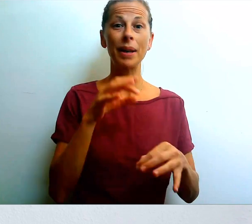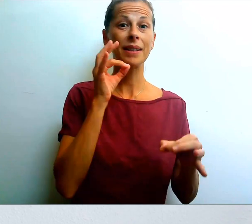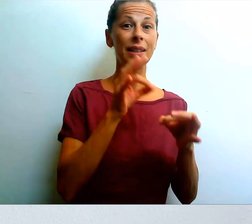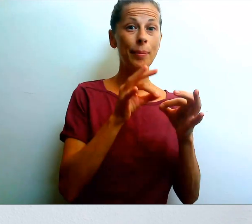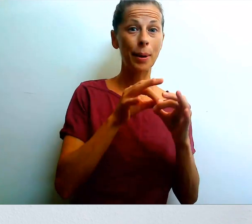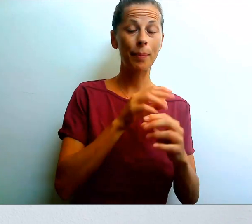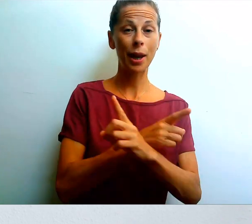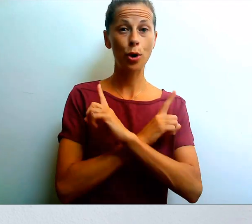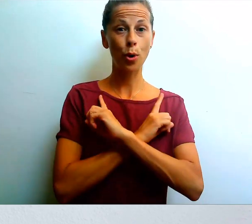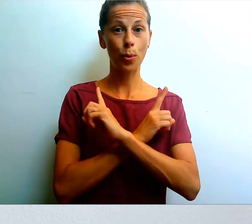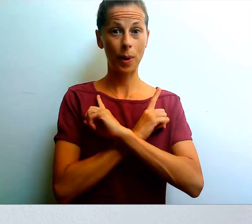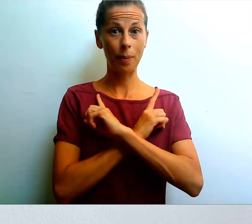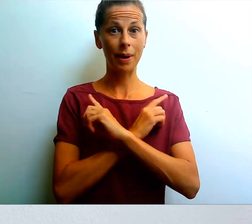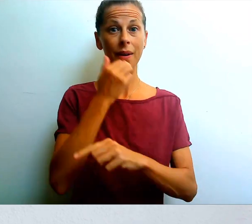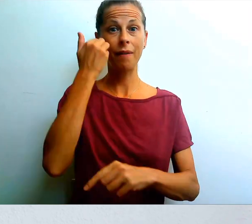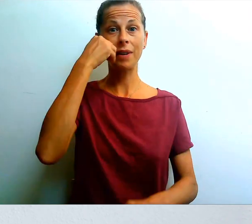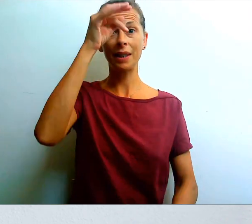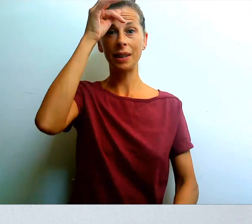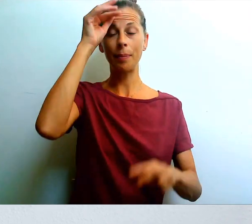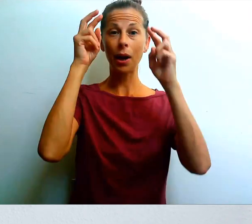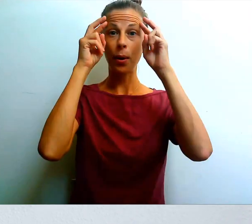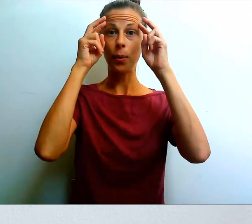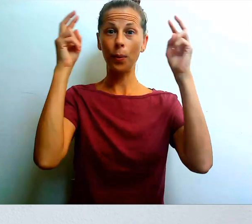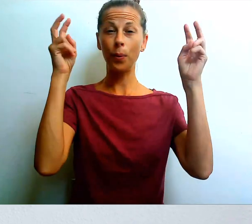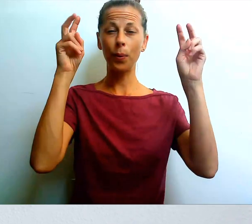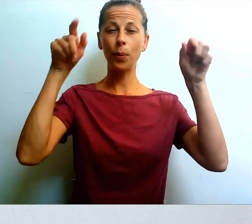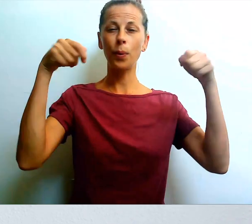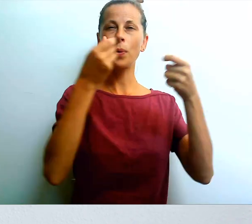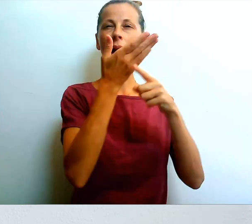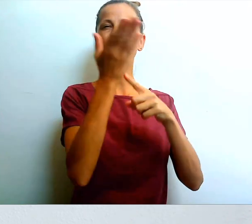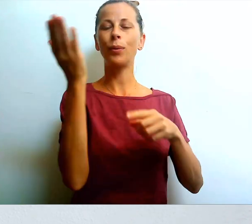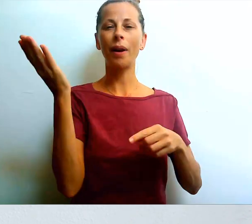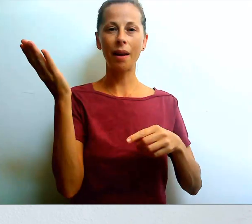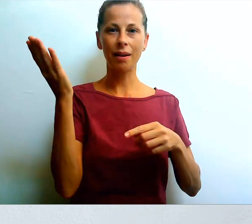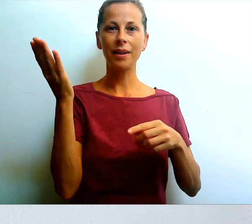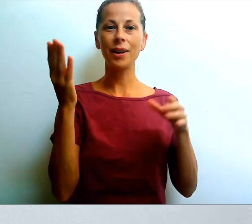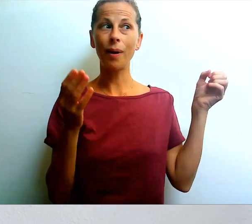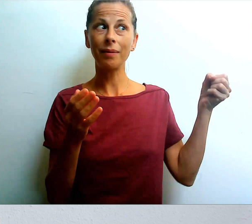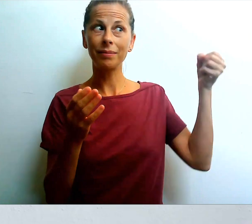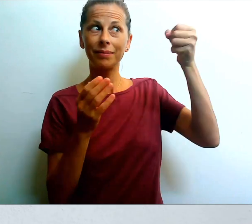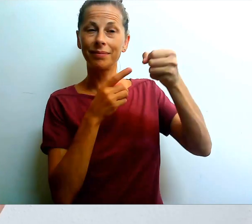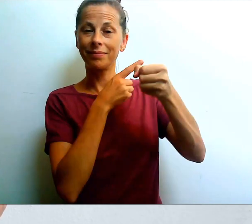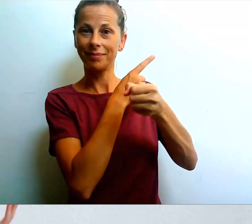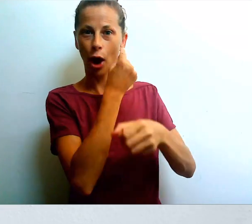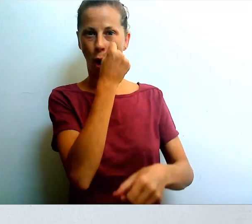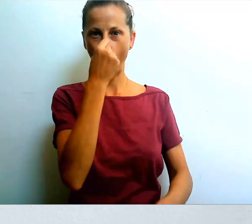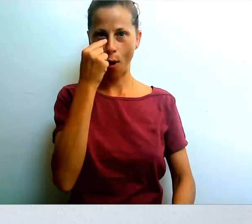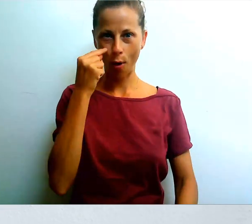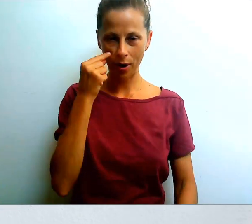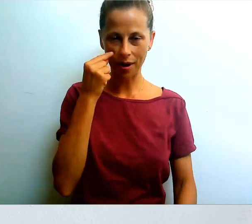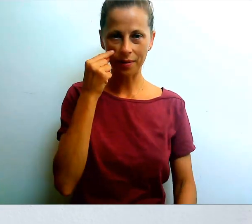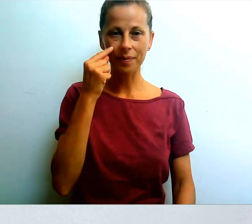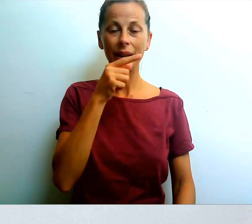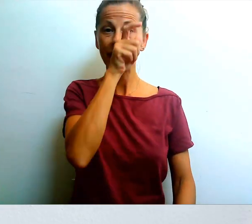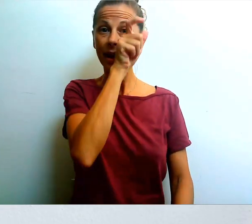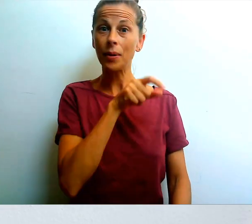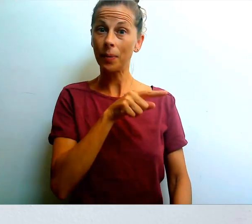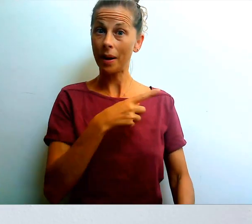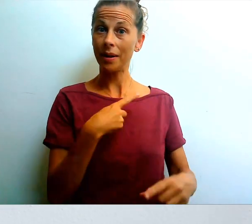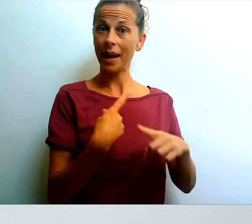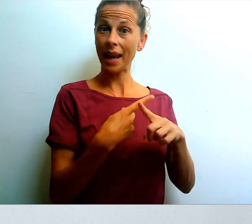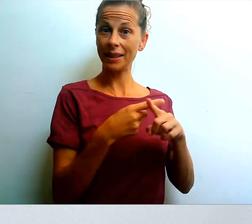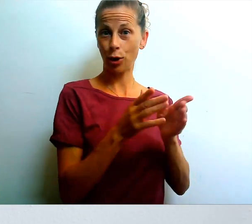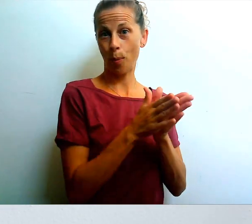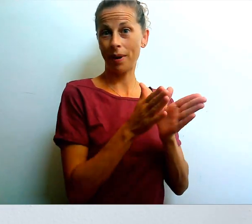tanto en septiembre como en noviembre, vamos a contar con la magnífica presencia de Olga, que además de